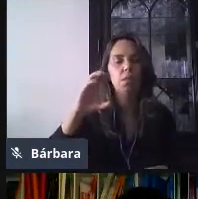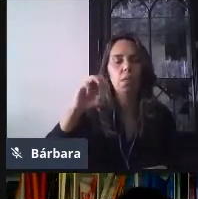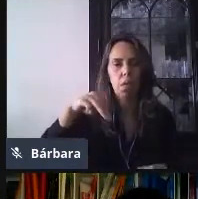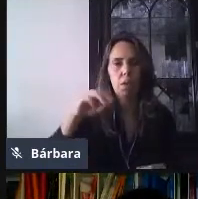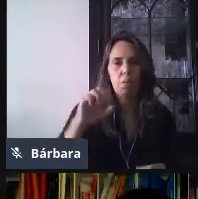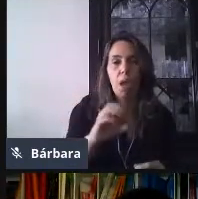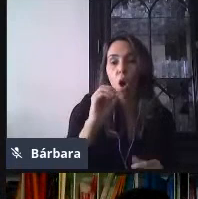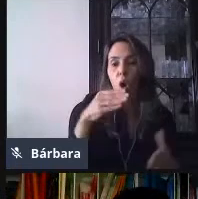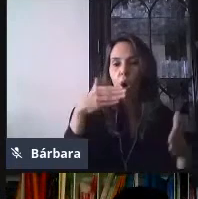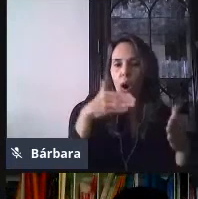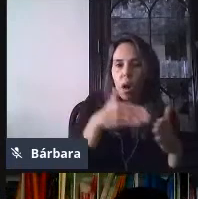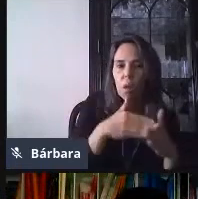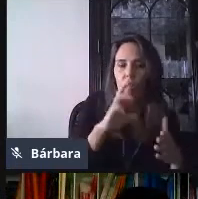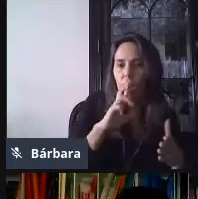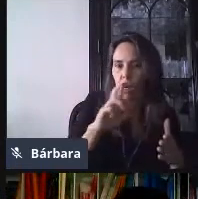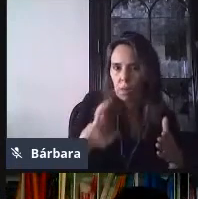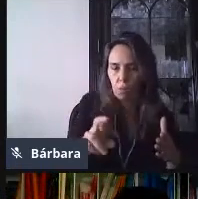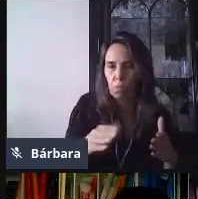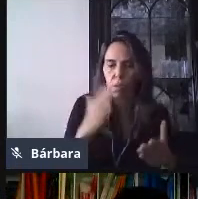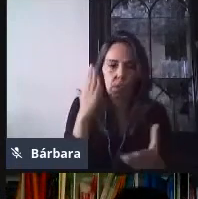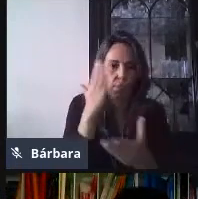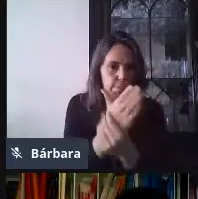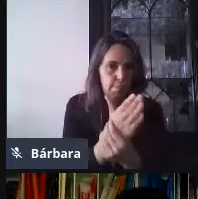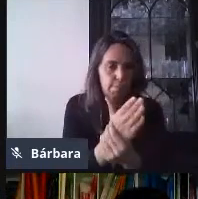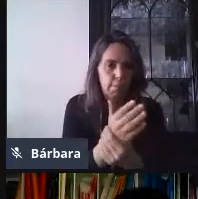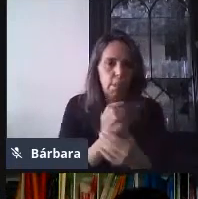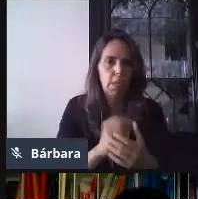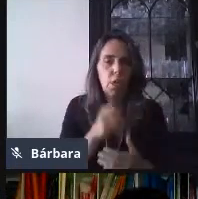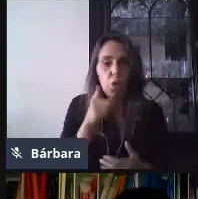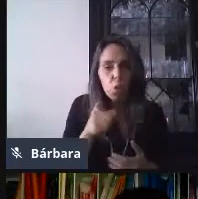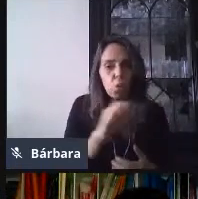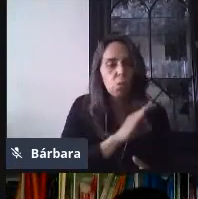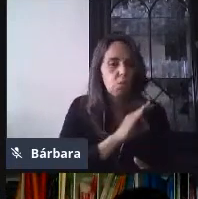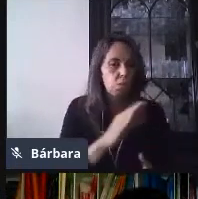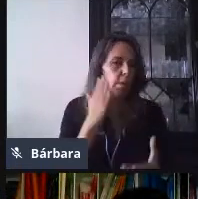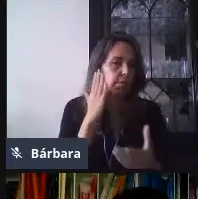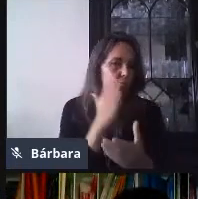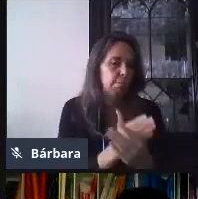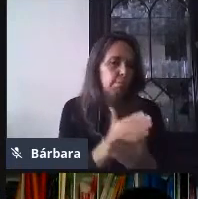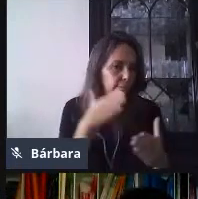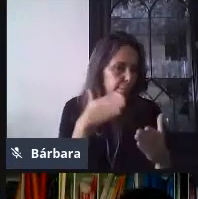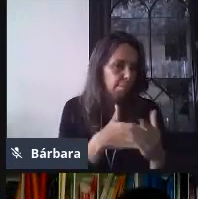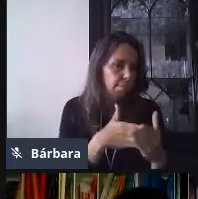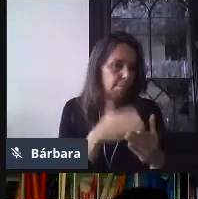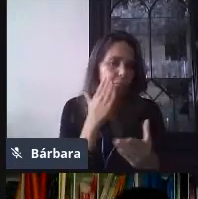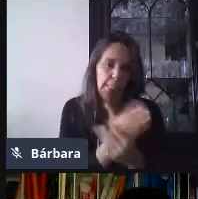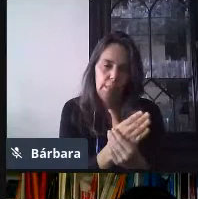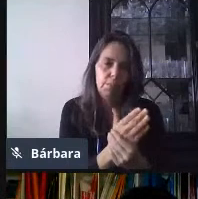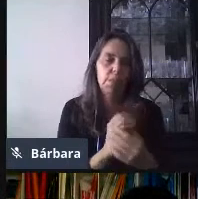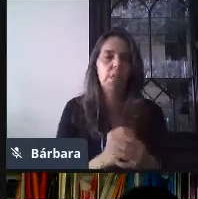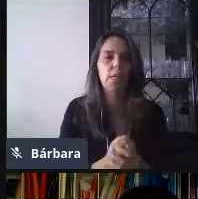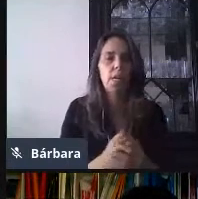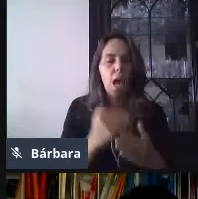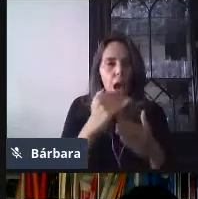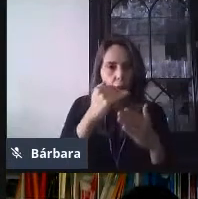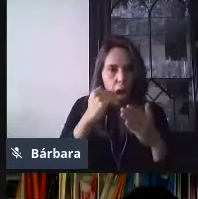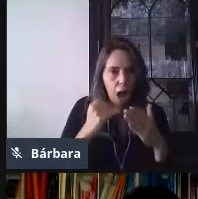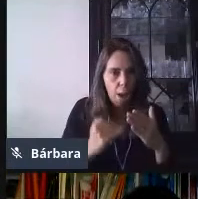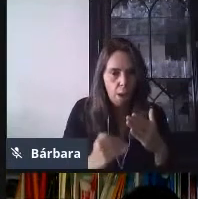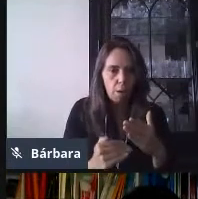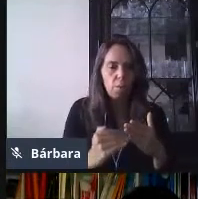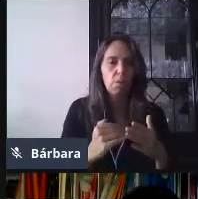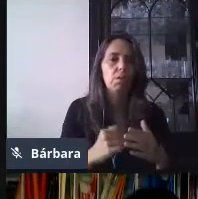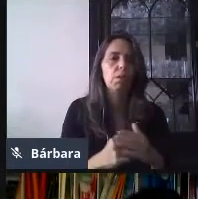limitar a una respuesta. Ajá, entonces, nosotros aquí podemos seleccionar si habilitamos o no. Y en la parte inferior, podemos